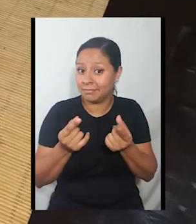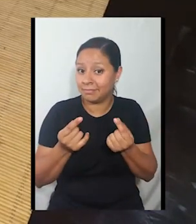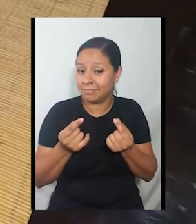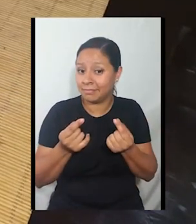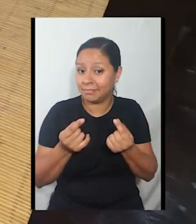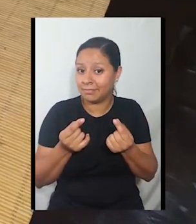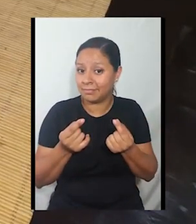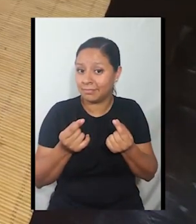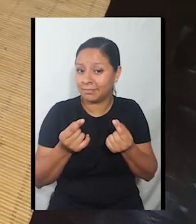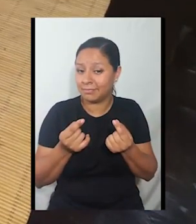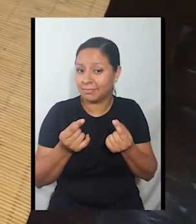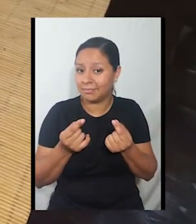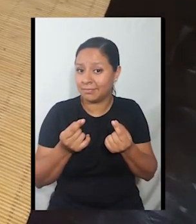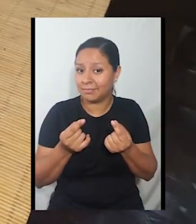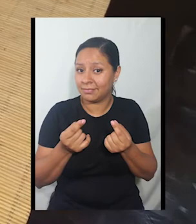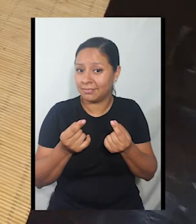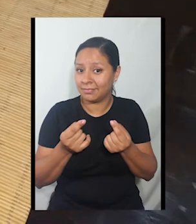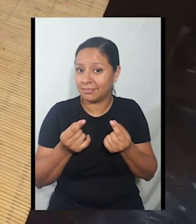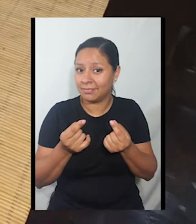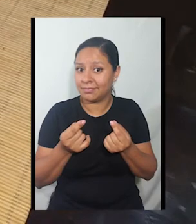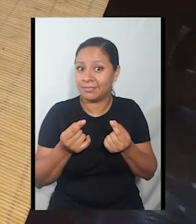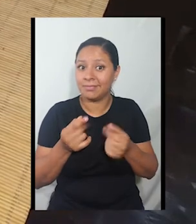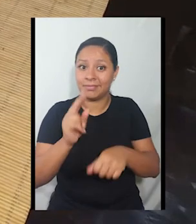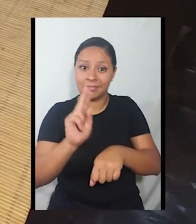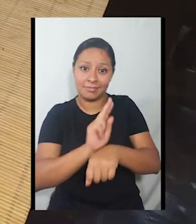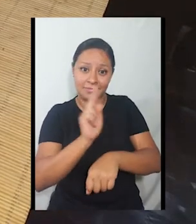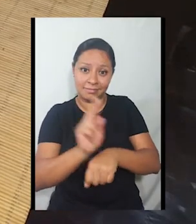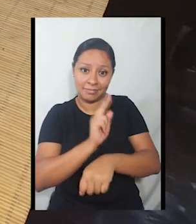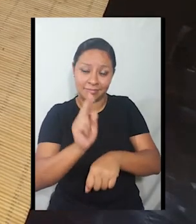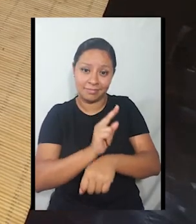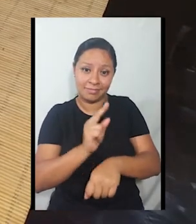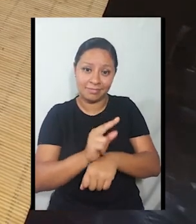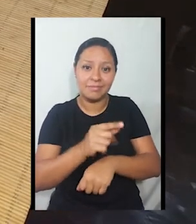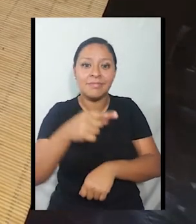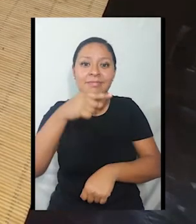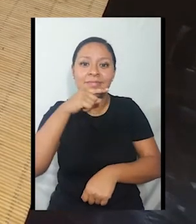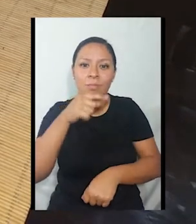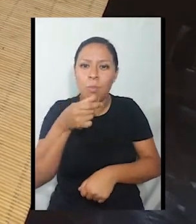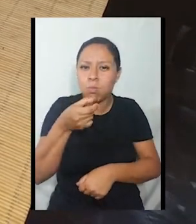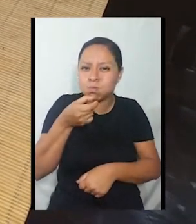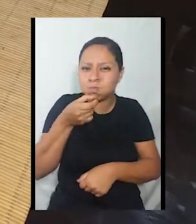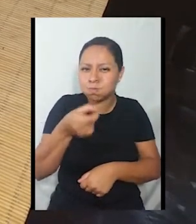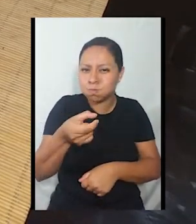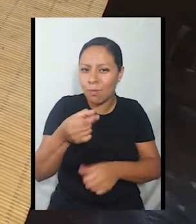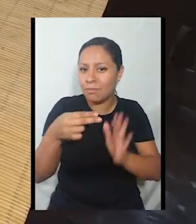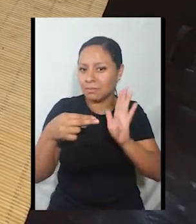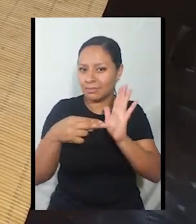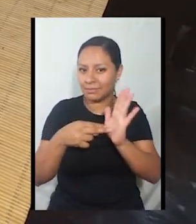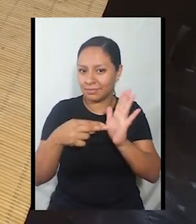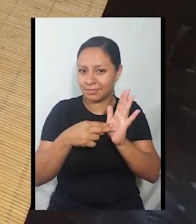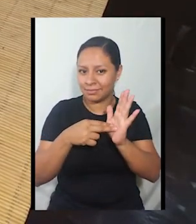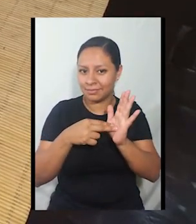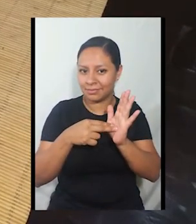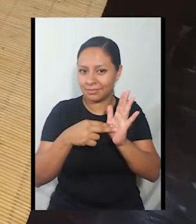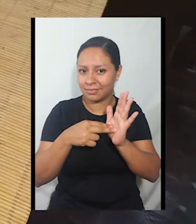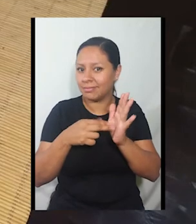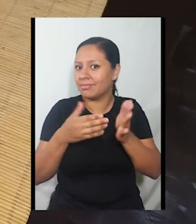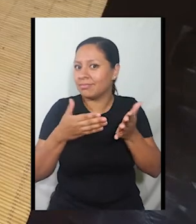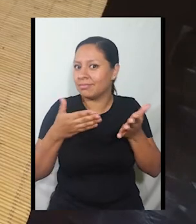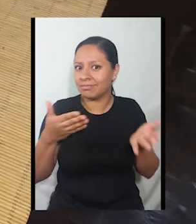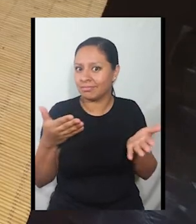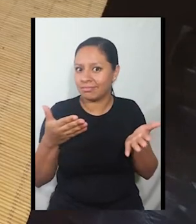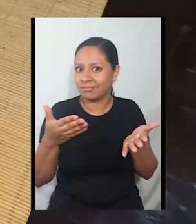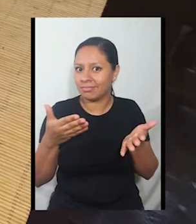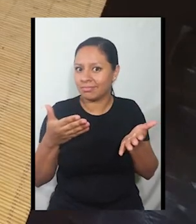marcador negro. Les dije que era muy importante. Y vamos a empezar a contar nuestra historia. ¿Cómo? Con palabras escritas.